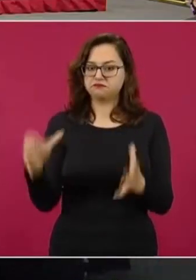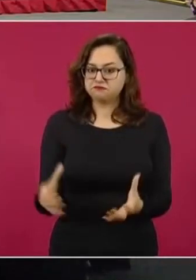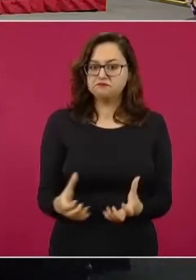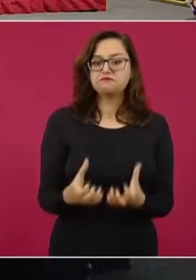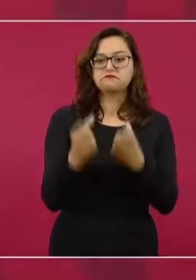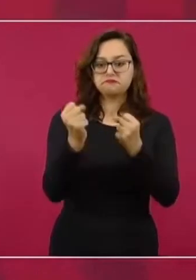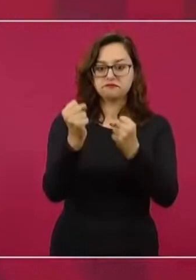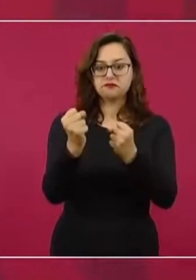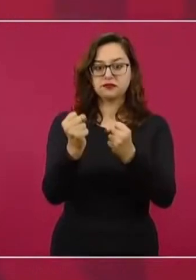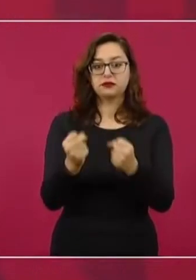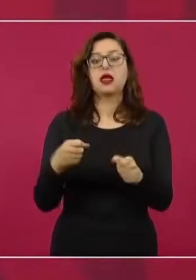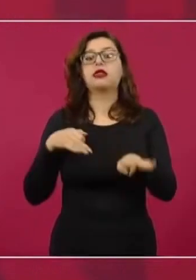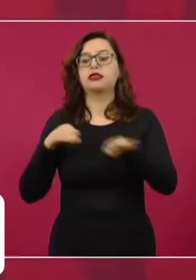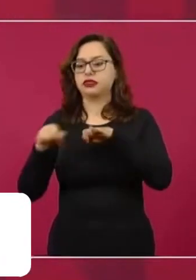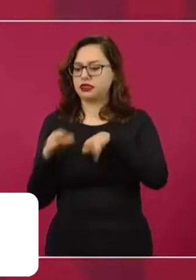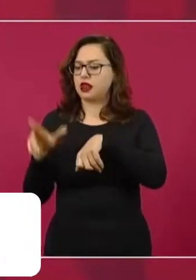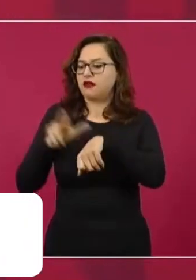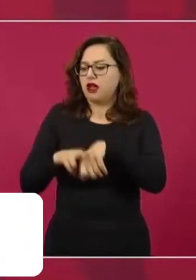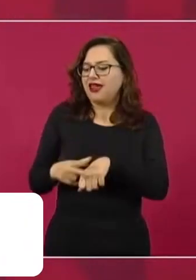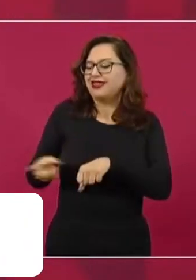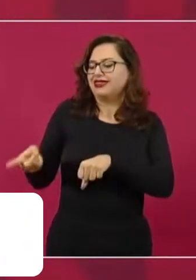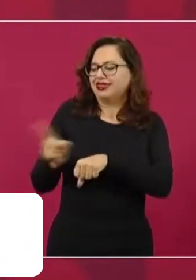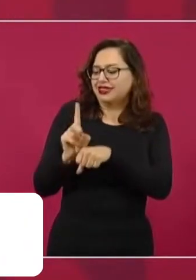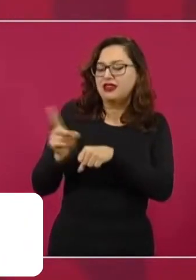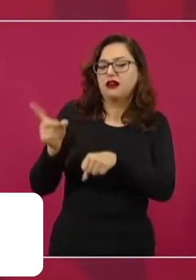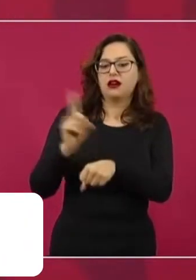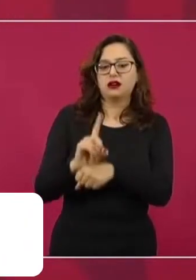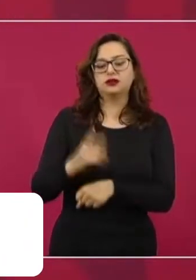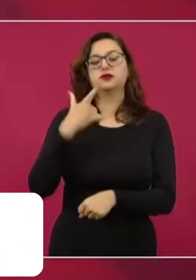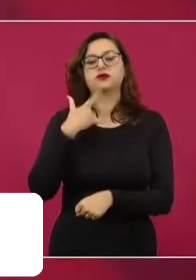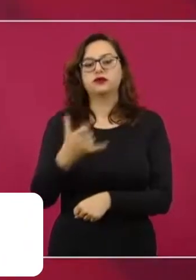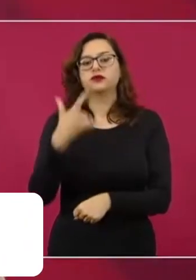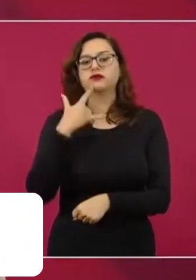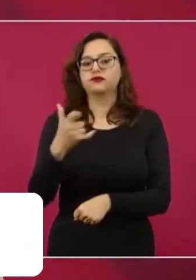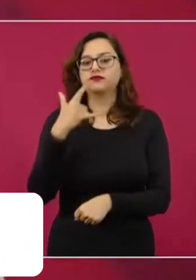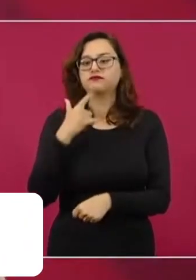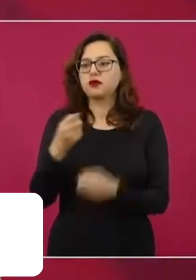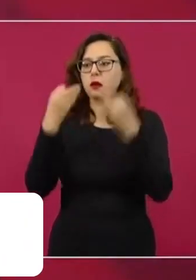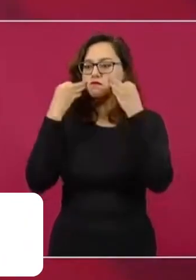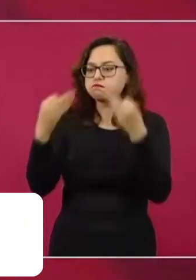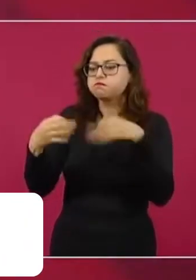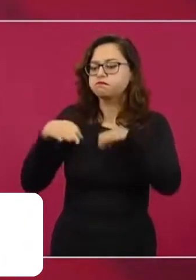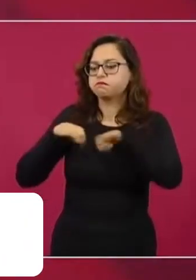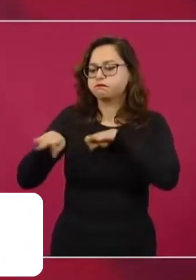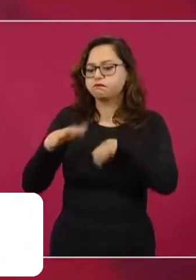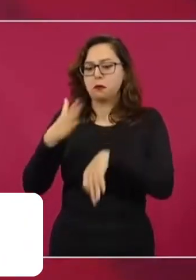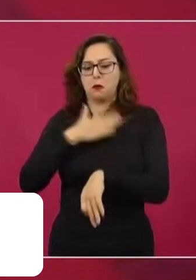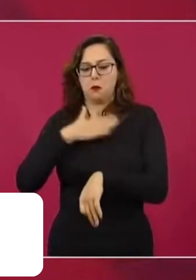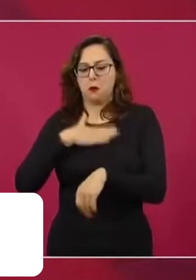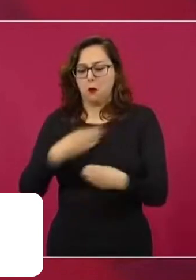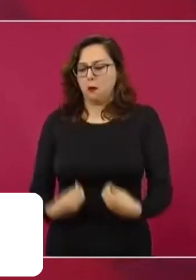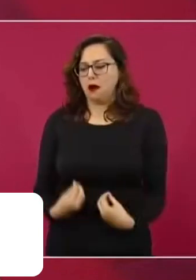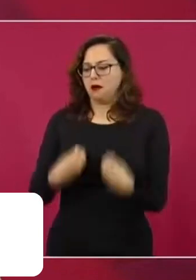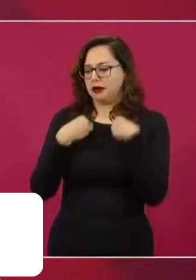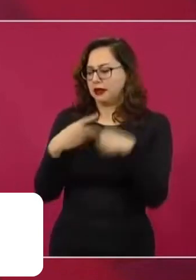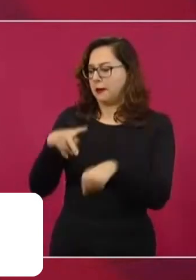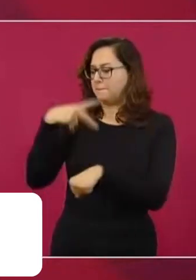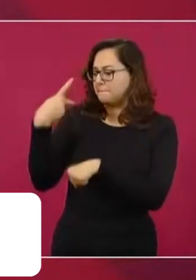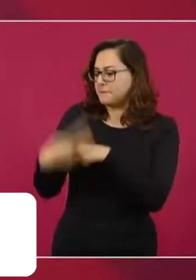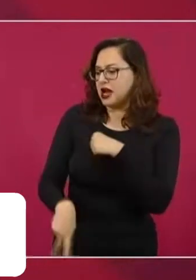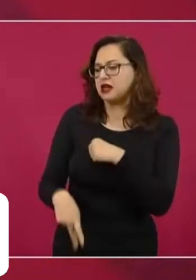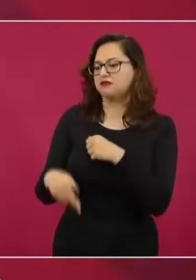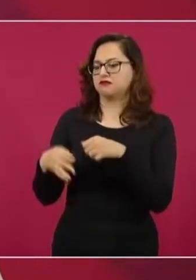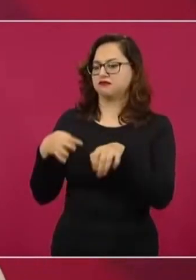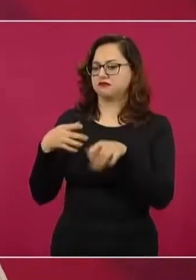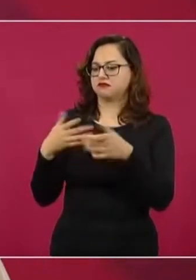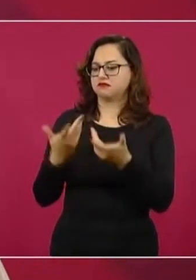los verdaderos trabajadores que a diario estamos dentro de los centros de trabajo arriesgando nuestras vidas y dando todo para